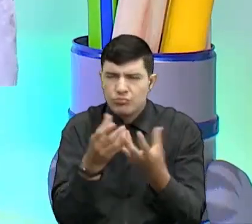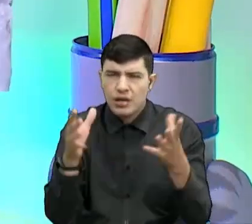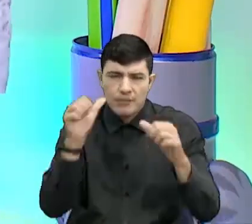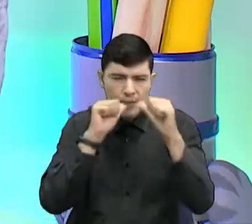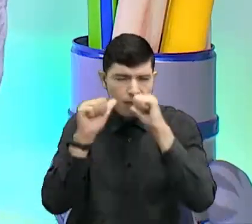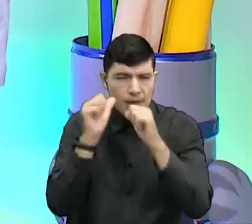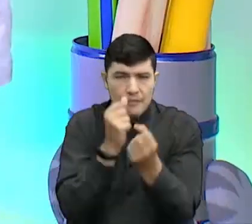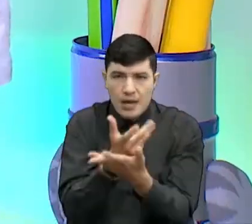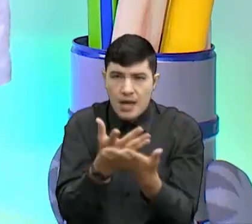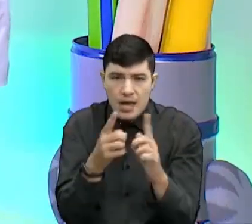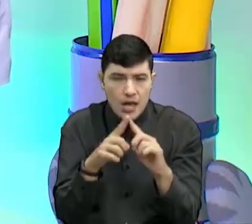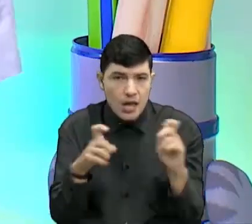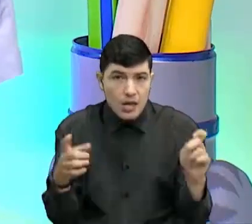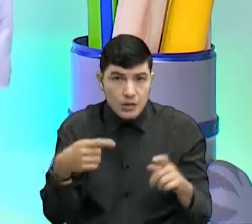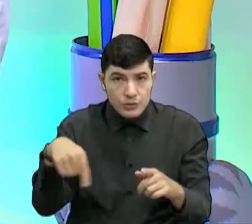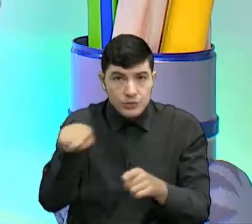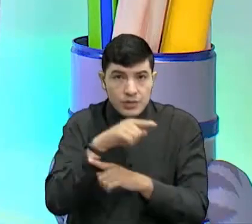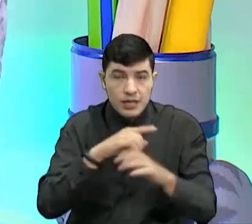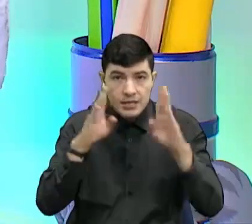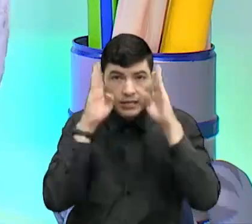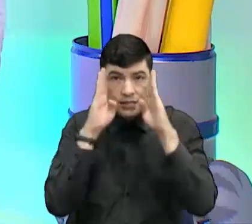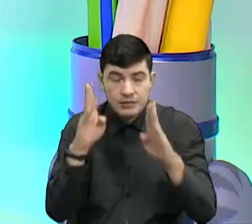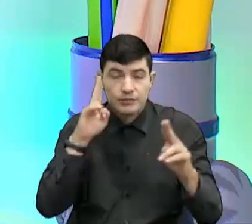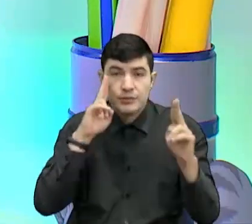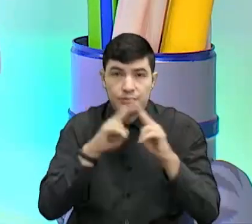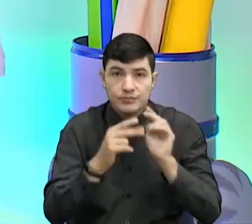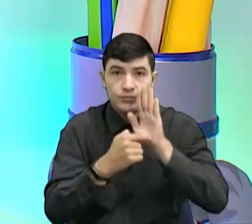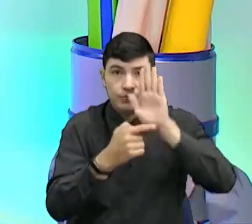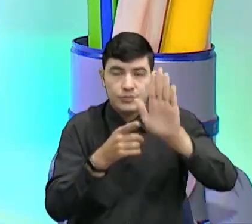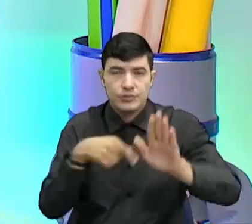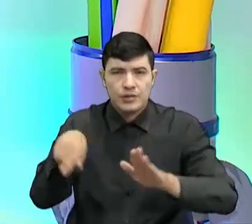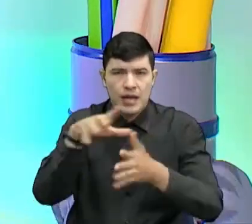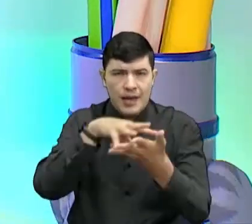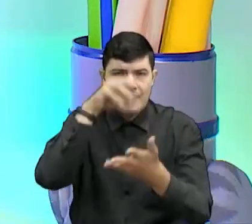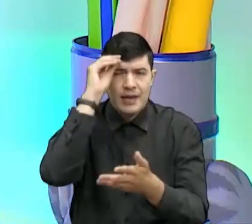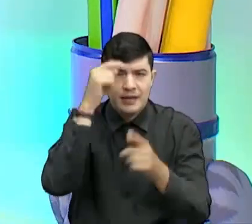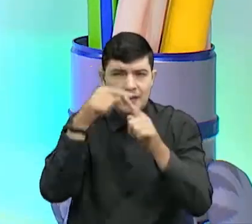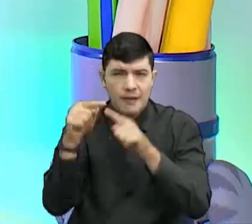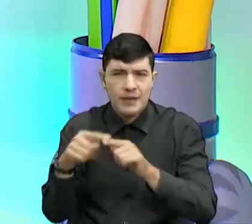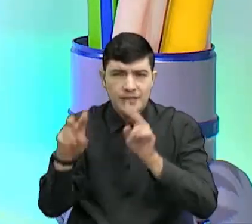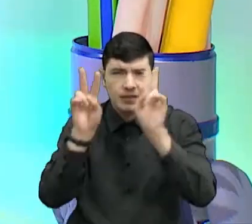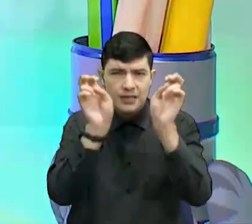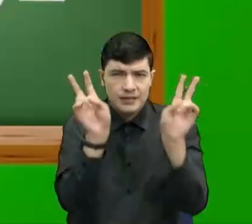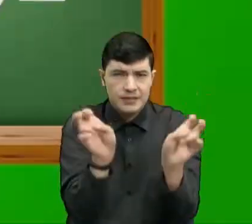atención porque les tenemos unos enlaces de YouTube que les van a encantar para aprender más sobre el tema.